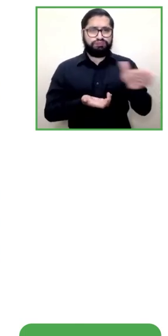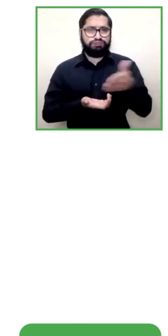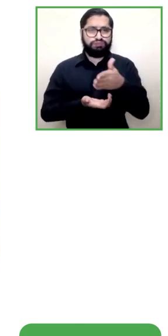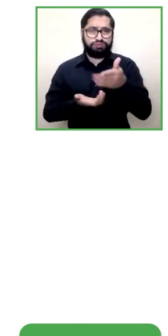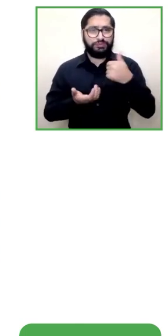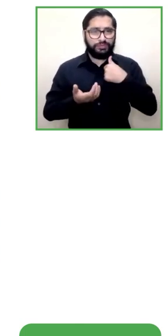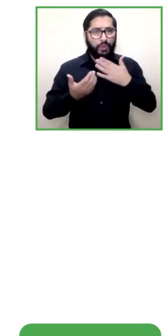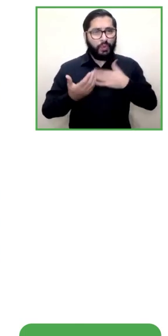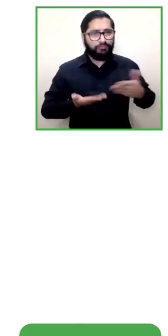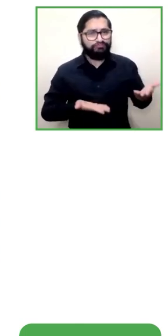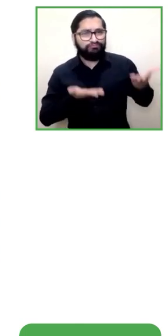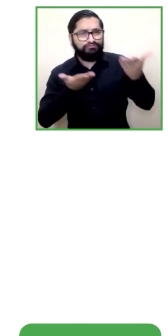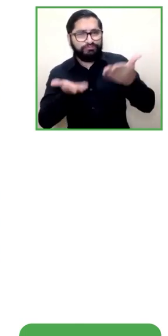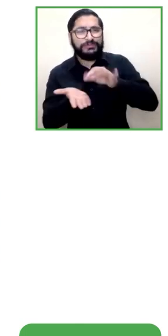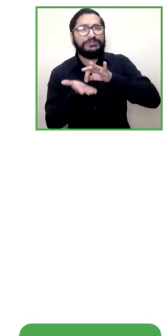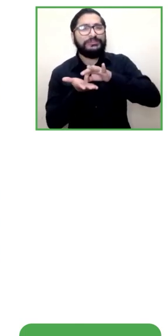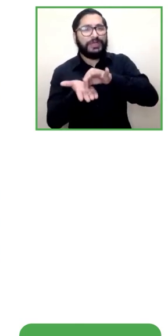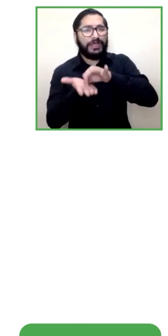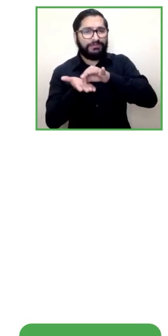mapas de estos lugares